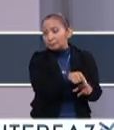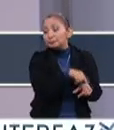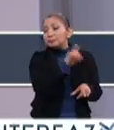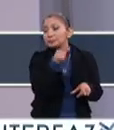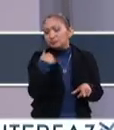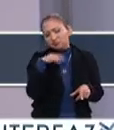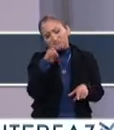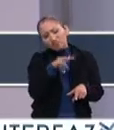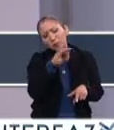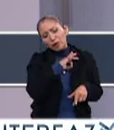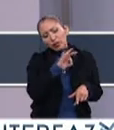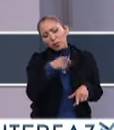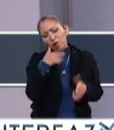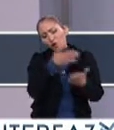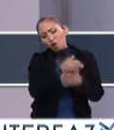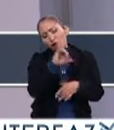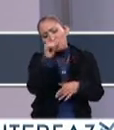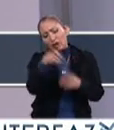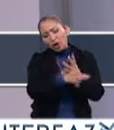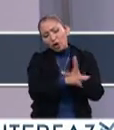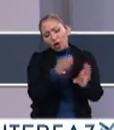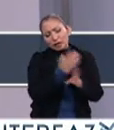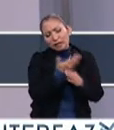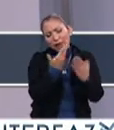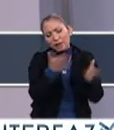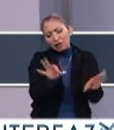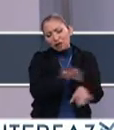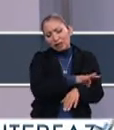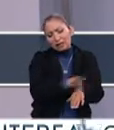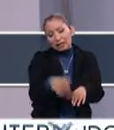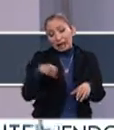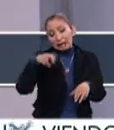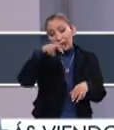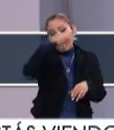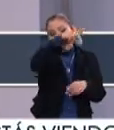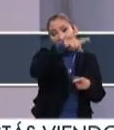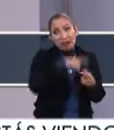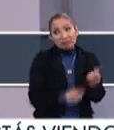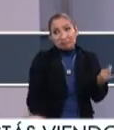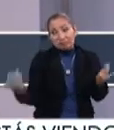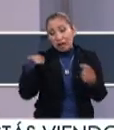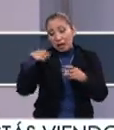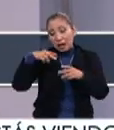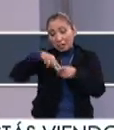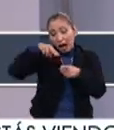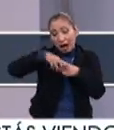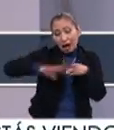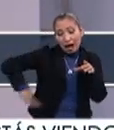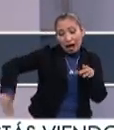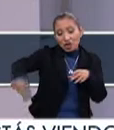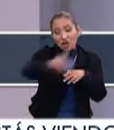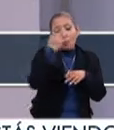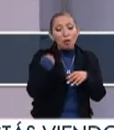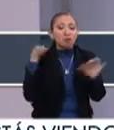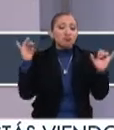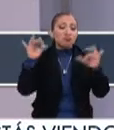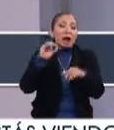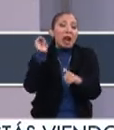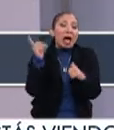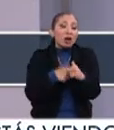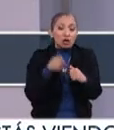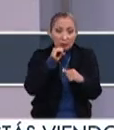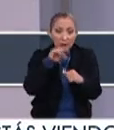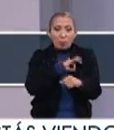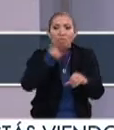y entonces empezamos a ver que podemos intervenirlas con ayuda del Abierto, por ejemplo, las escaleras, el patio que generalmente solo es como para eventos, también puede